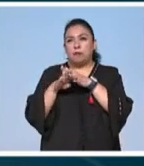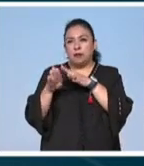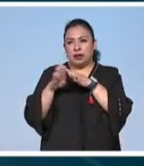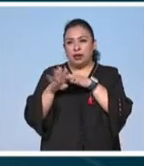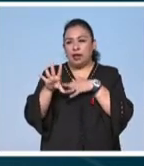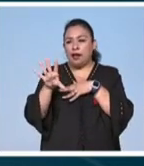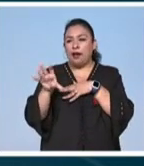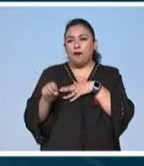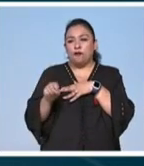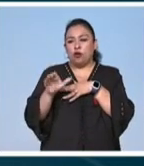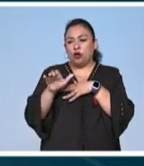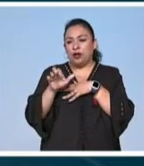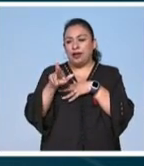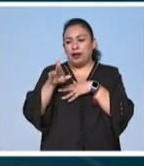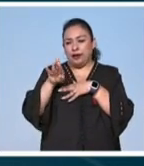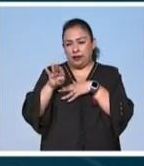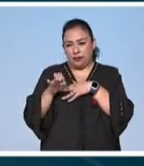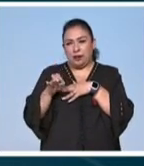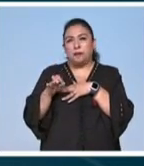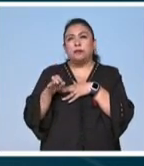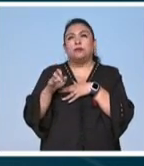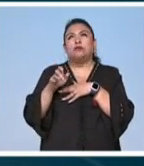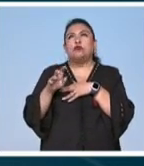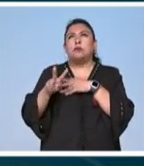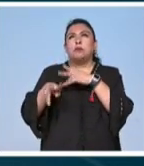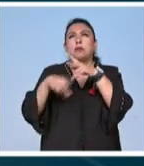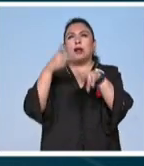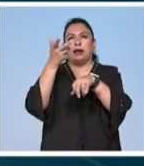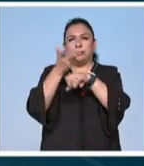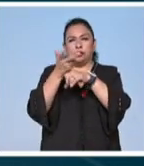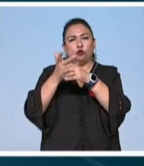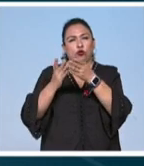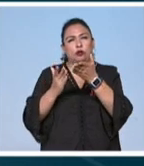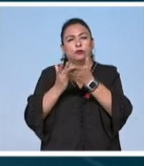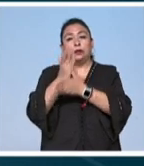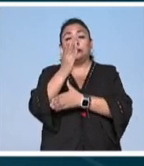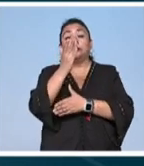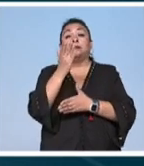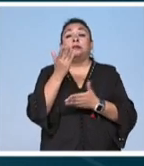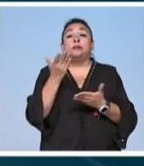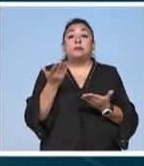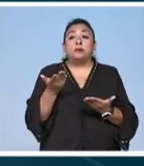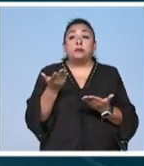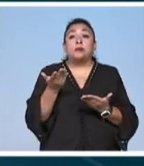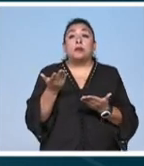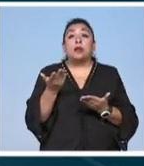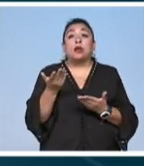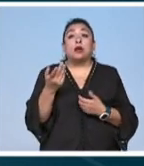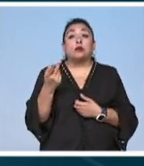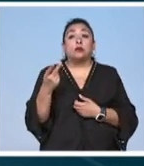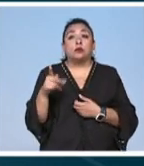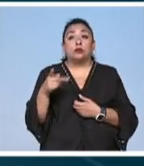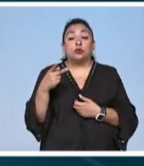afro caribeña en su camino hacia los estados unidos entonces su